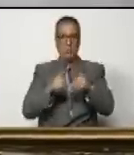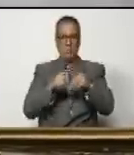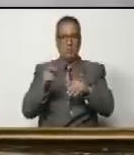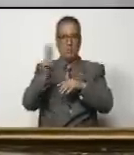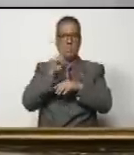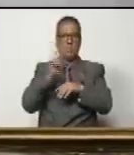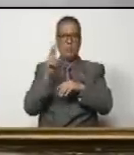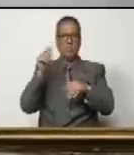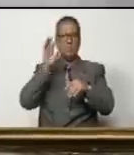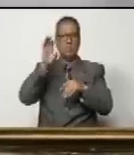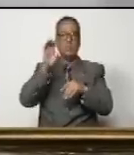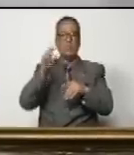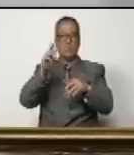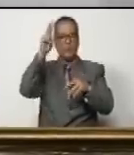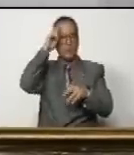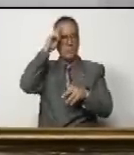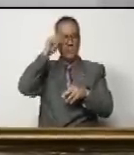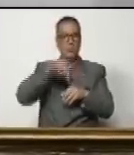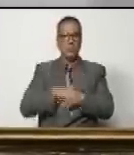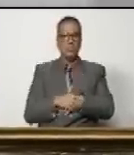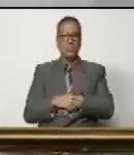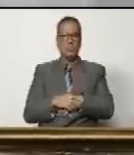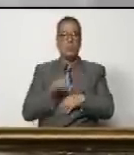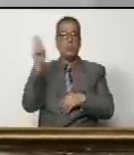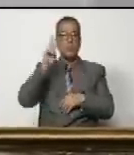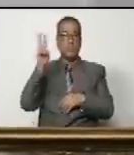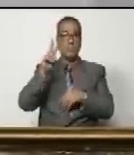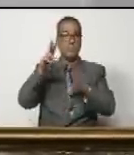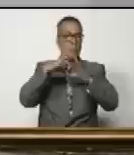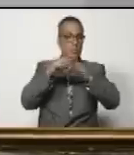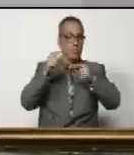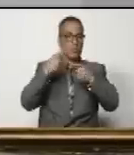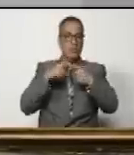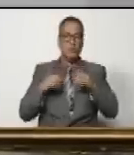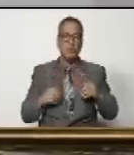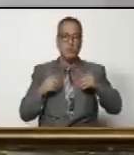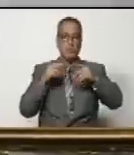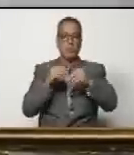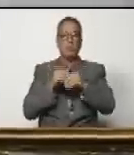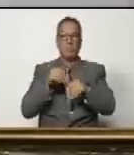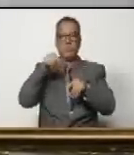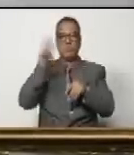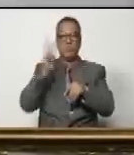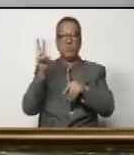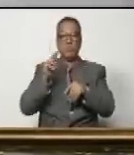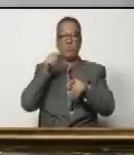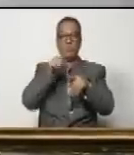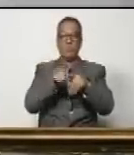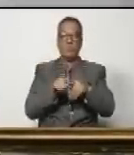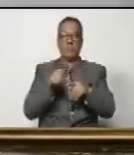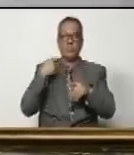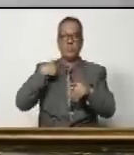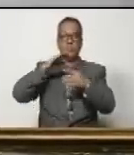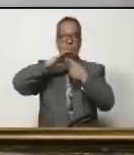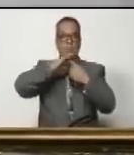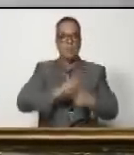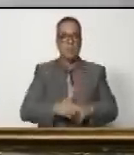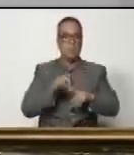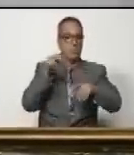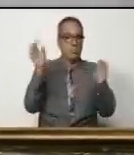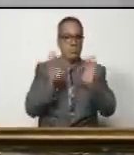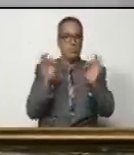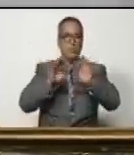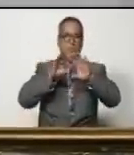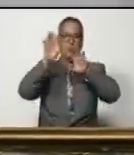Venezuela es un país que se respeta. Venezuela no come chantaje. Venezuela no se deja someter por